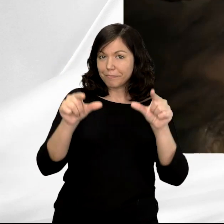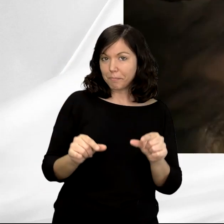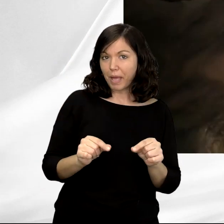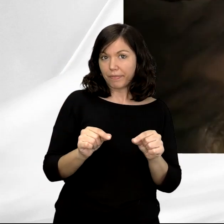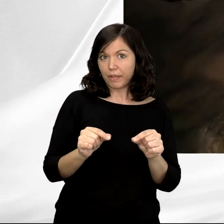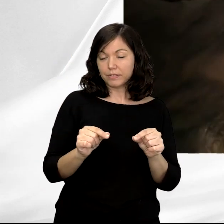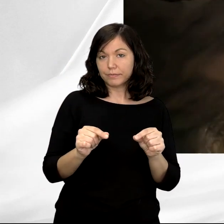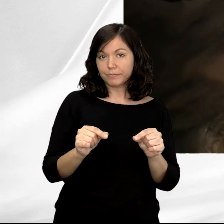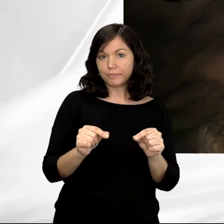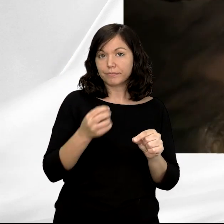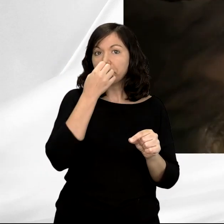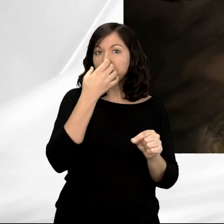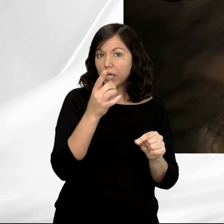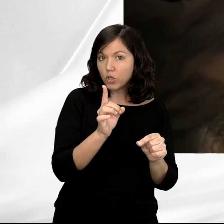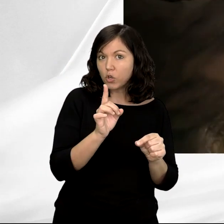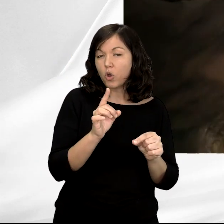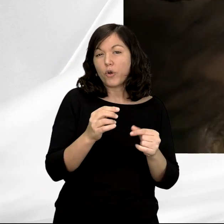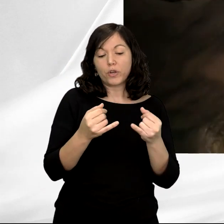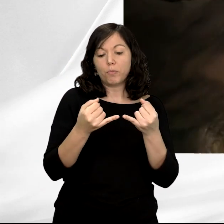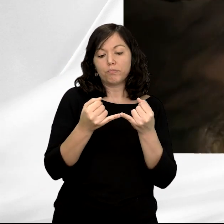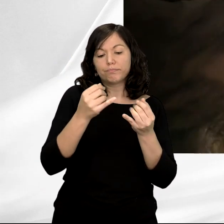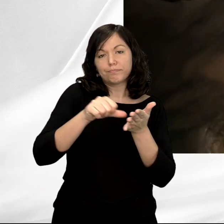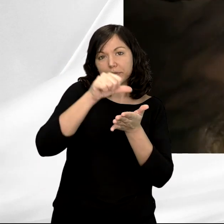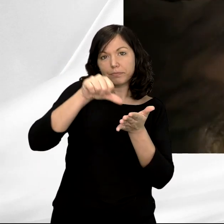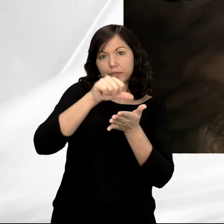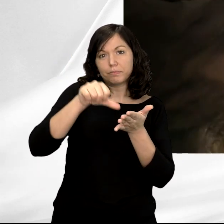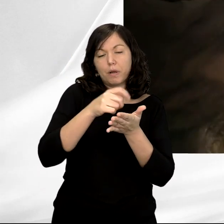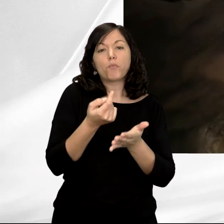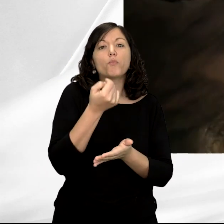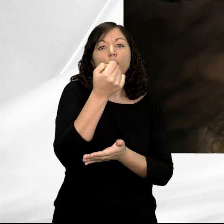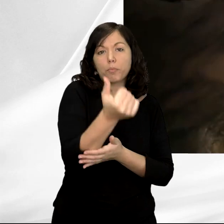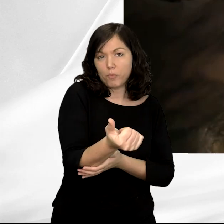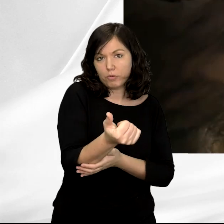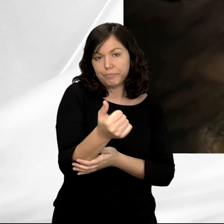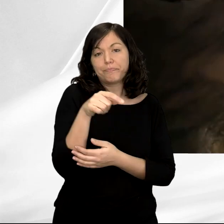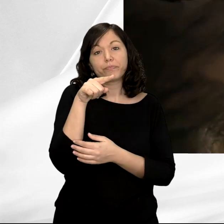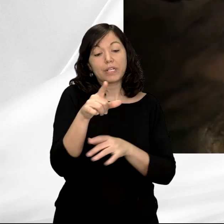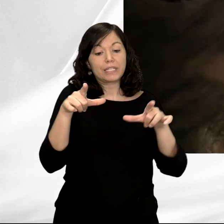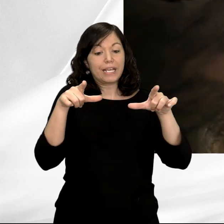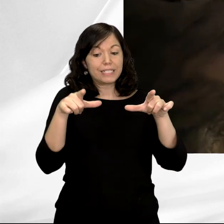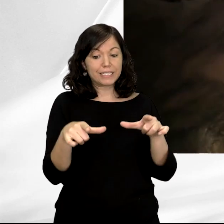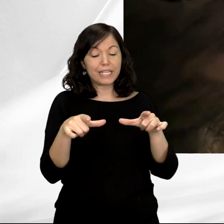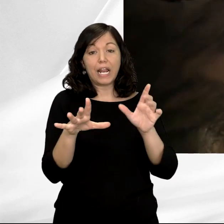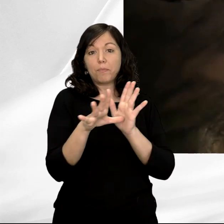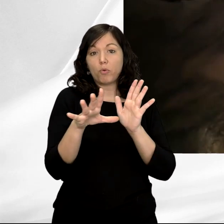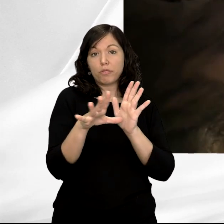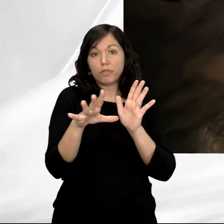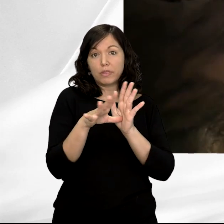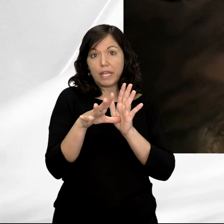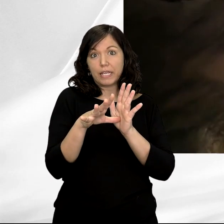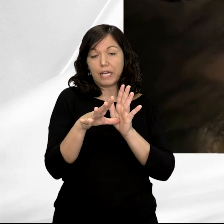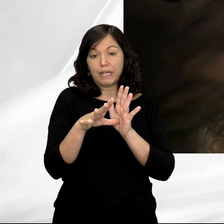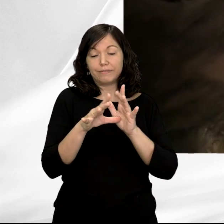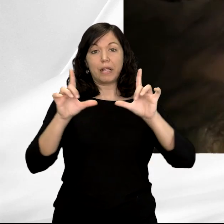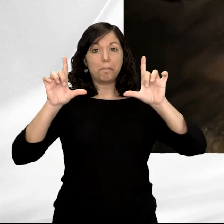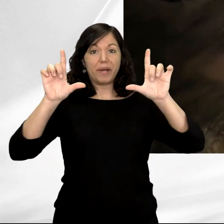muy someras y quedan reducidas a unos pocos trazos esquemáticos. Esta sala se encuentra muy cerca del panel principal,